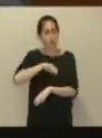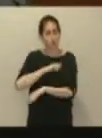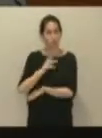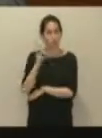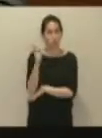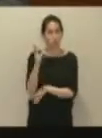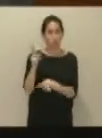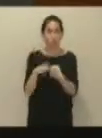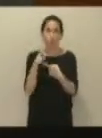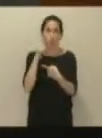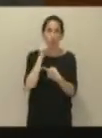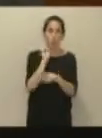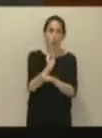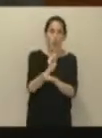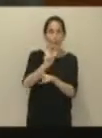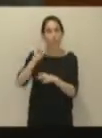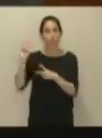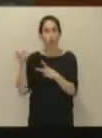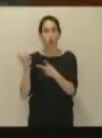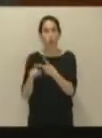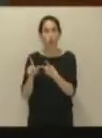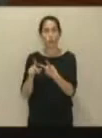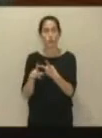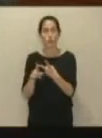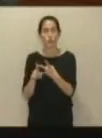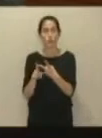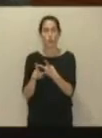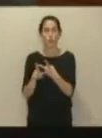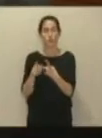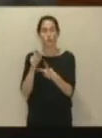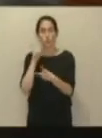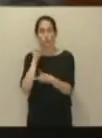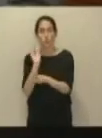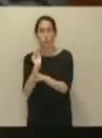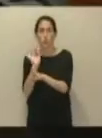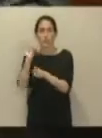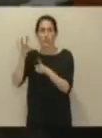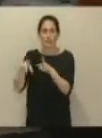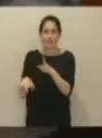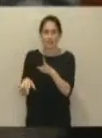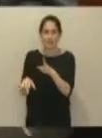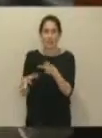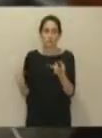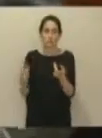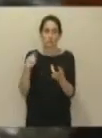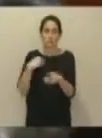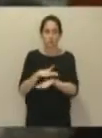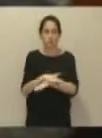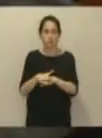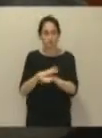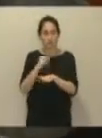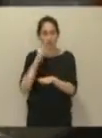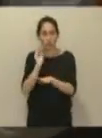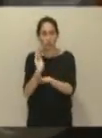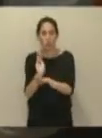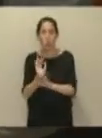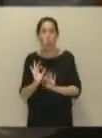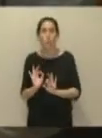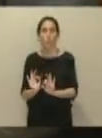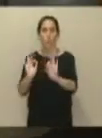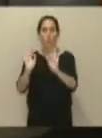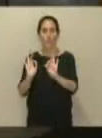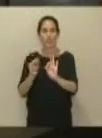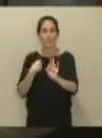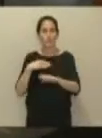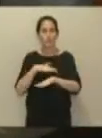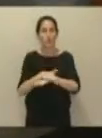uno había actuado con prudencia y el otro había actuado sin esa prudencia, el que actuó con prudencia, que fue el ministerio